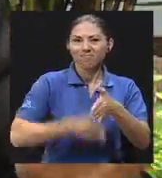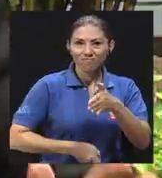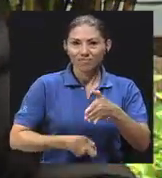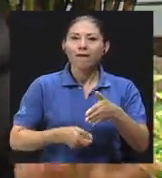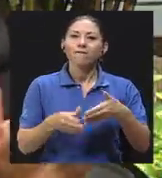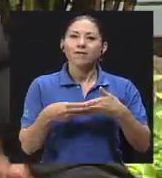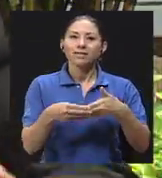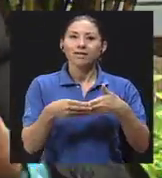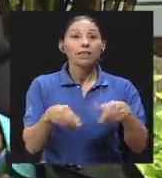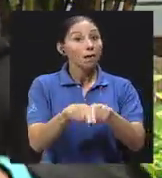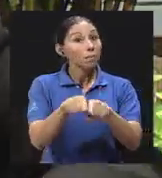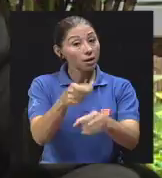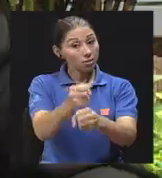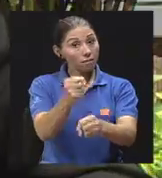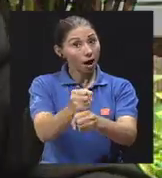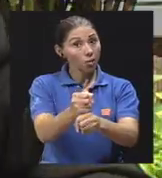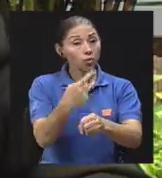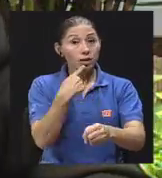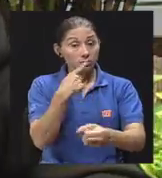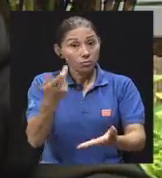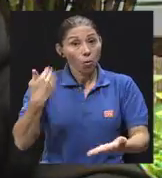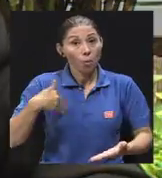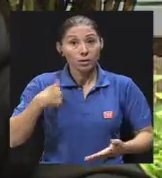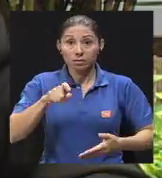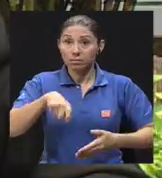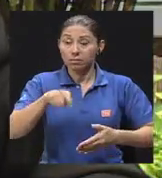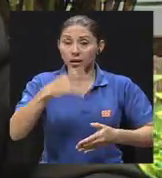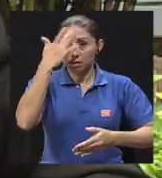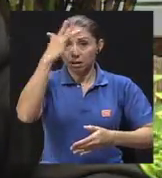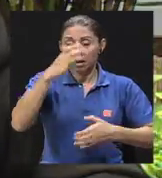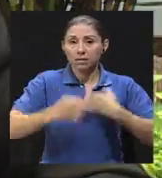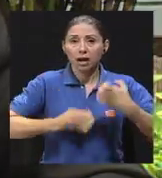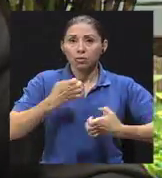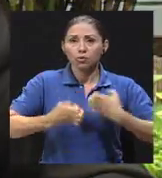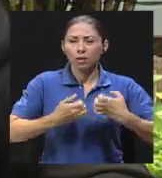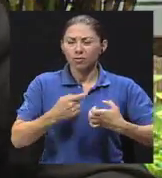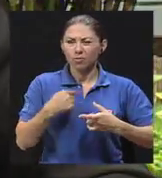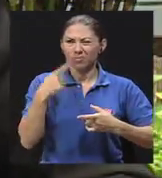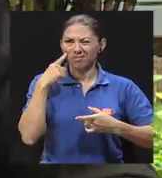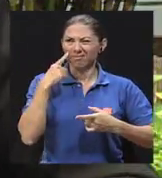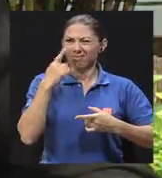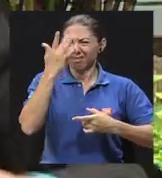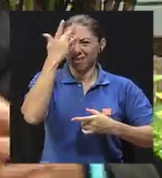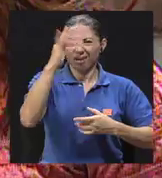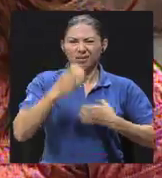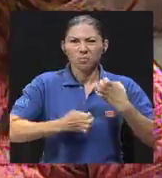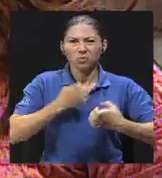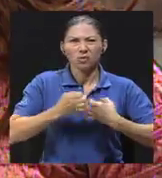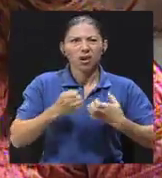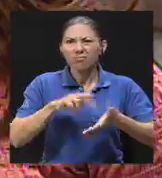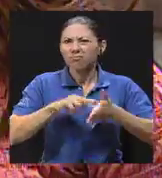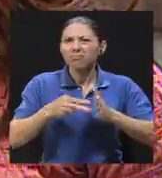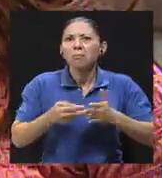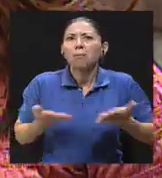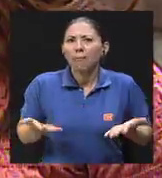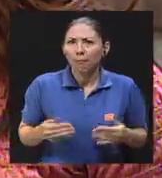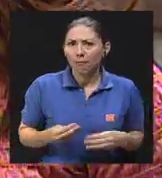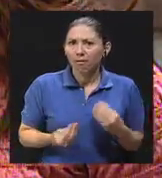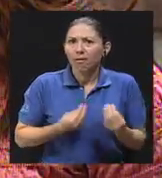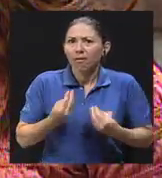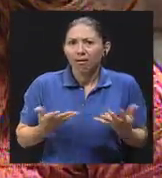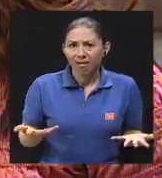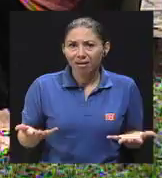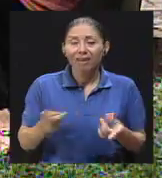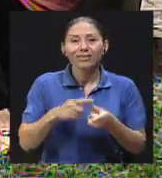dicen, los hombres necesitan inteligencia emocional, y dicen, ¿y eso qué es? ¿Cómo se digiere eso de la